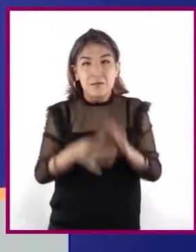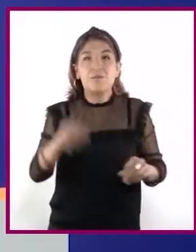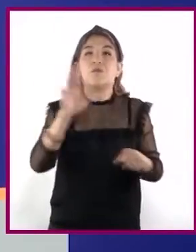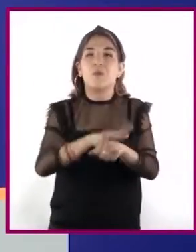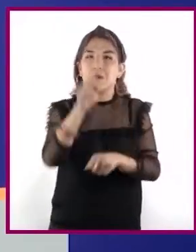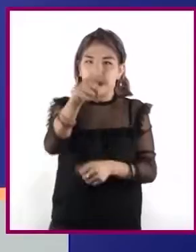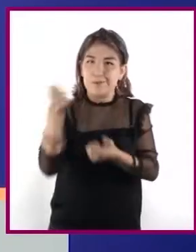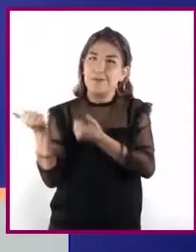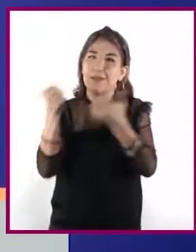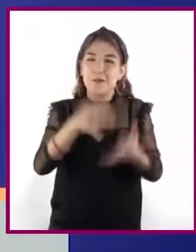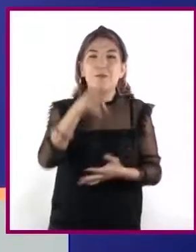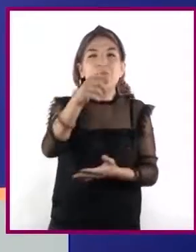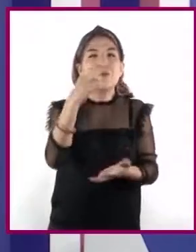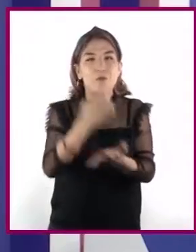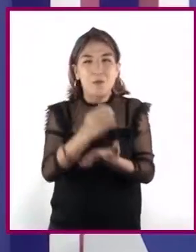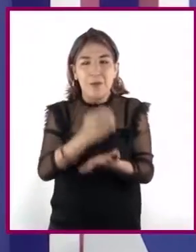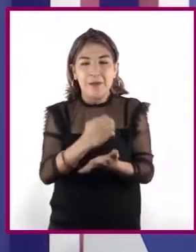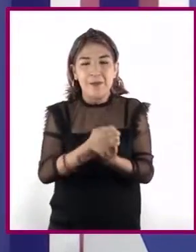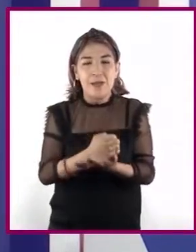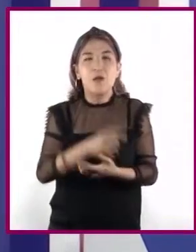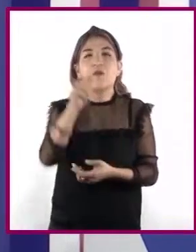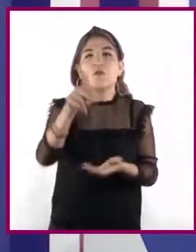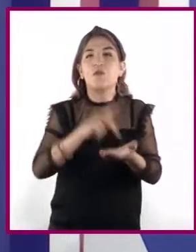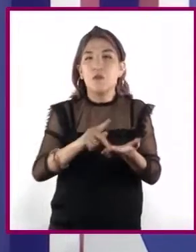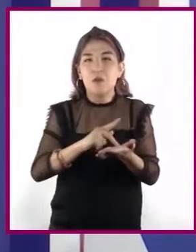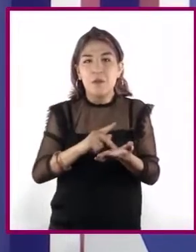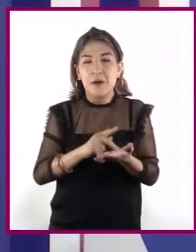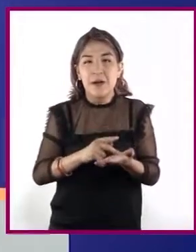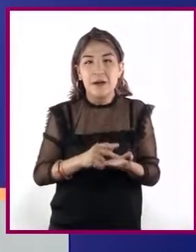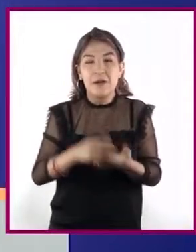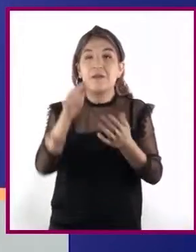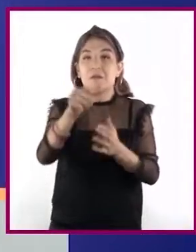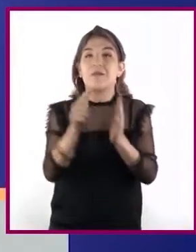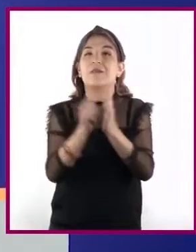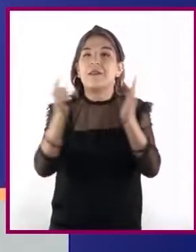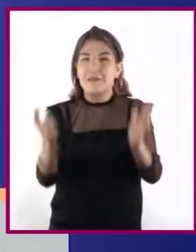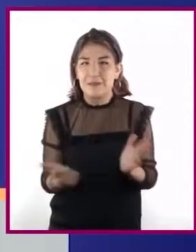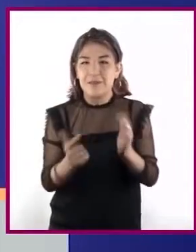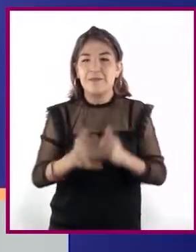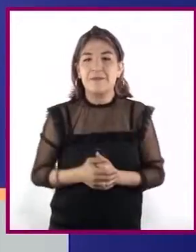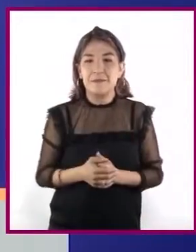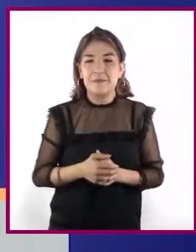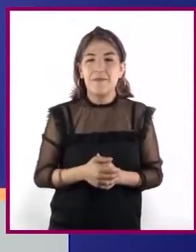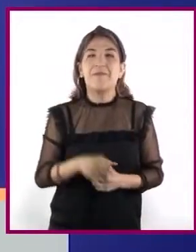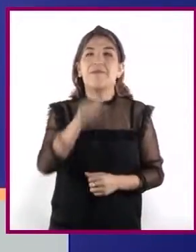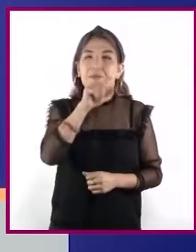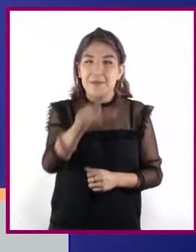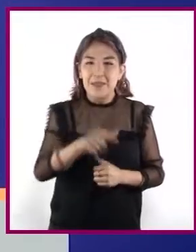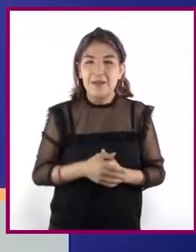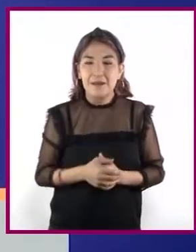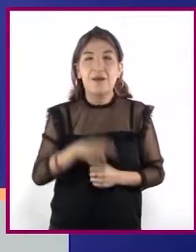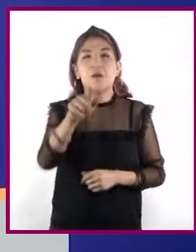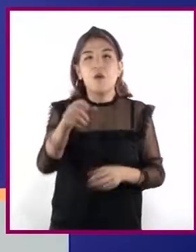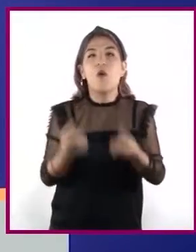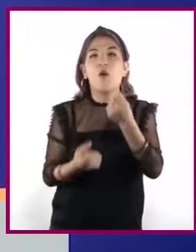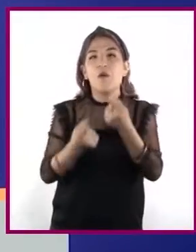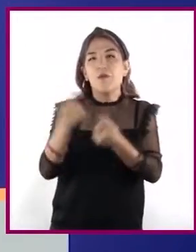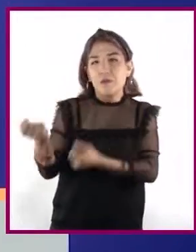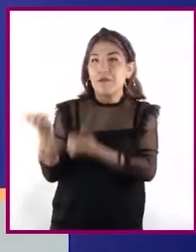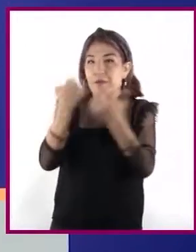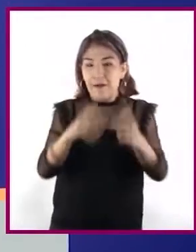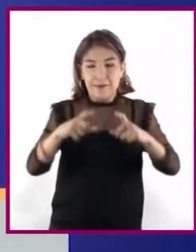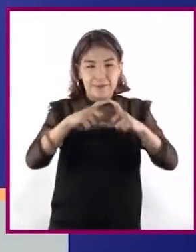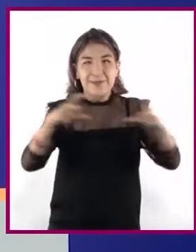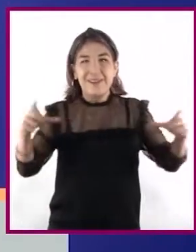tengan a la mano su cuaderno, un bolígrafo, su valioso libro de texto. Ah, también algunas fichas de trabajo